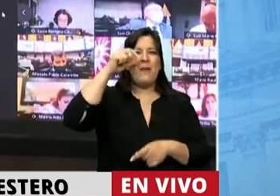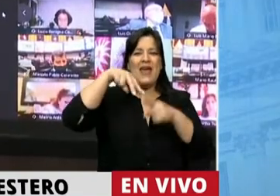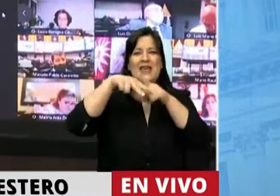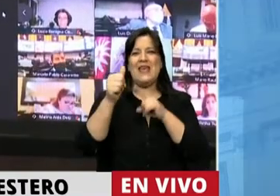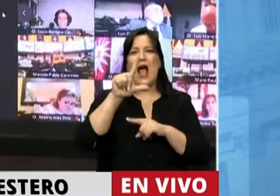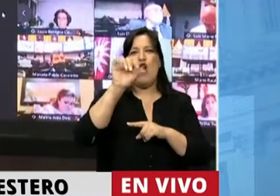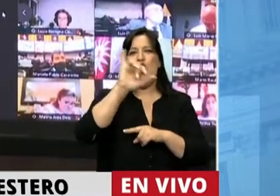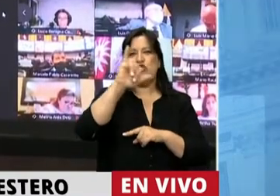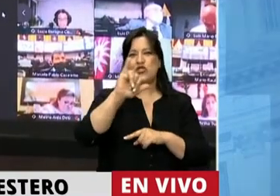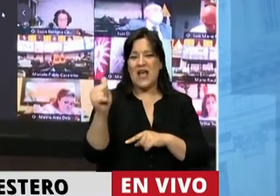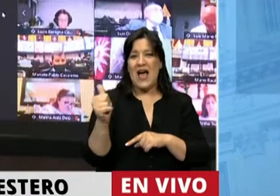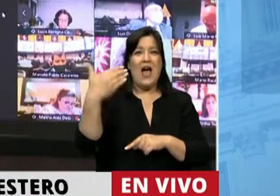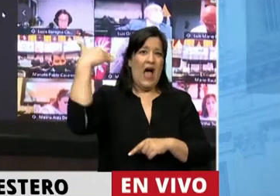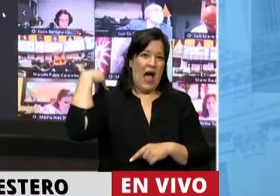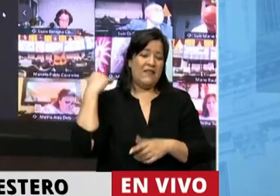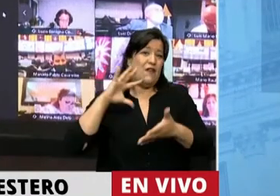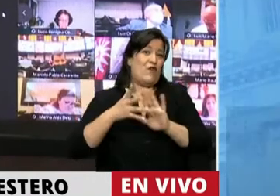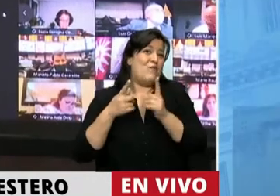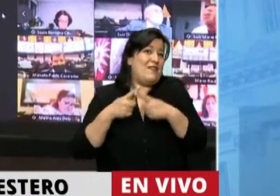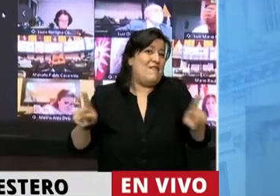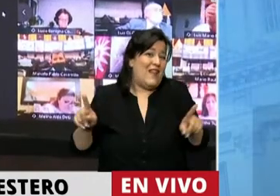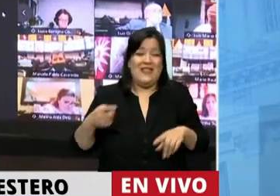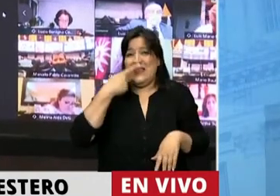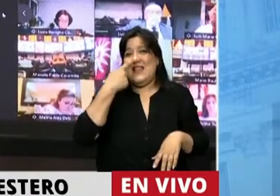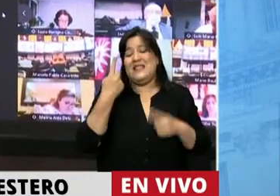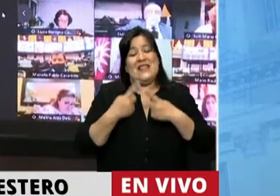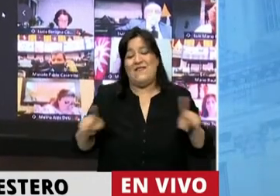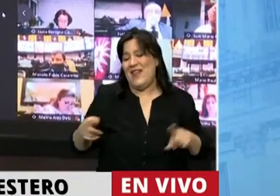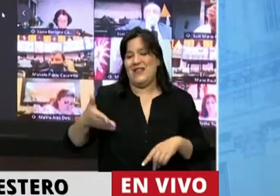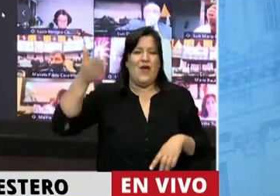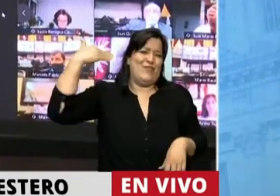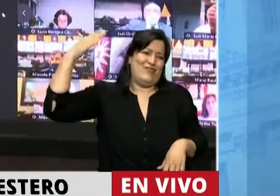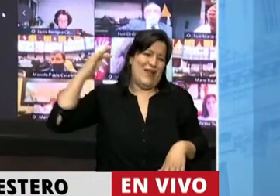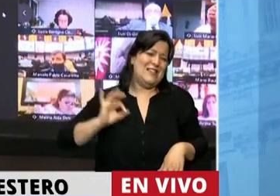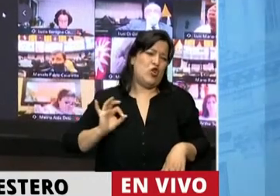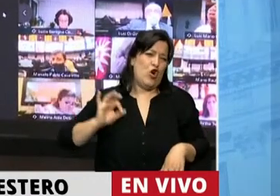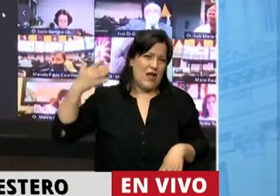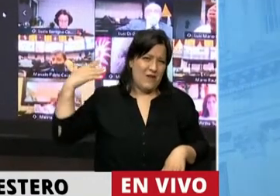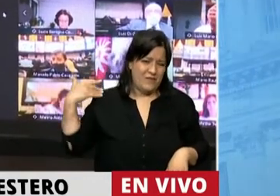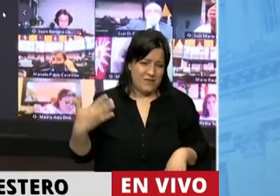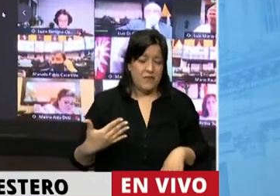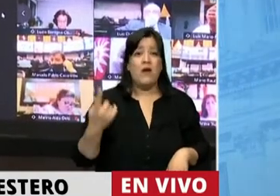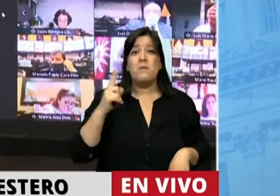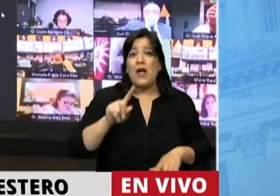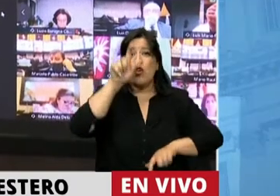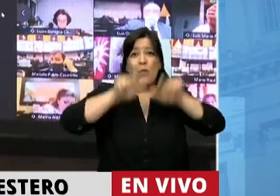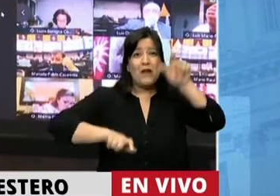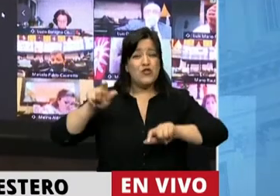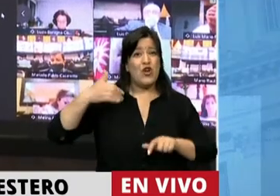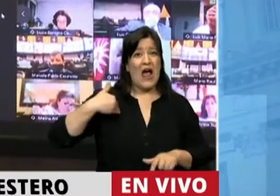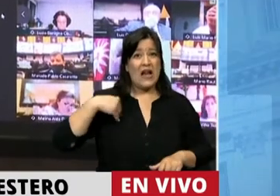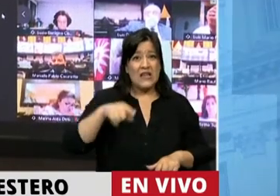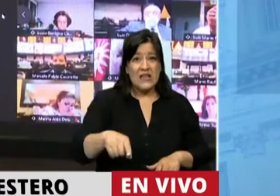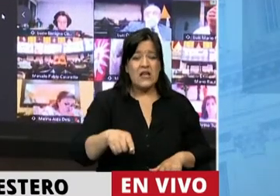existía otro federalismo y otros intereses. Los argentinos siempre hemos